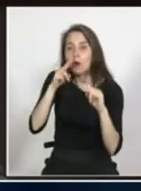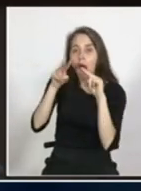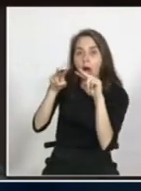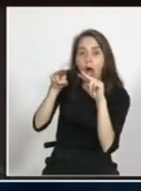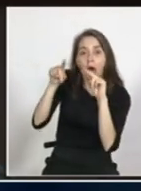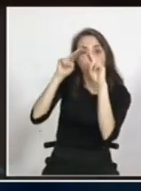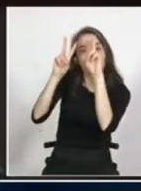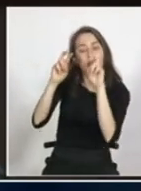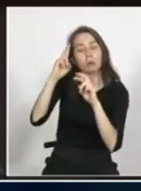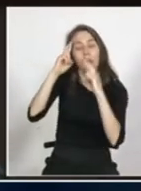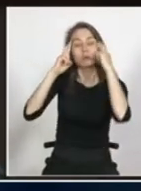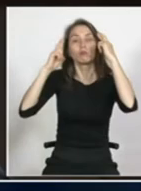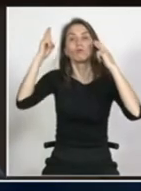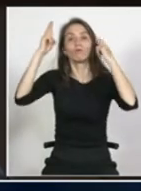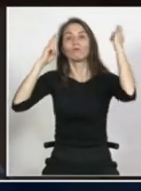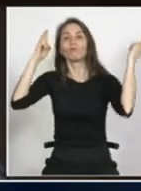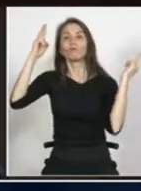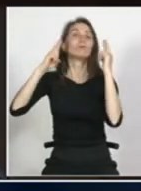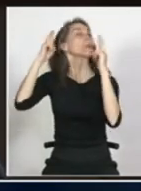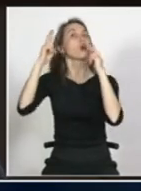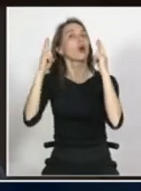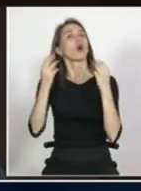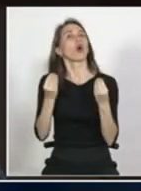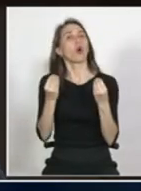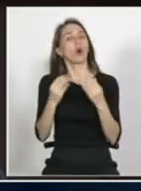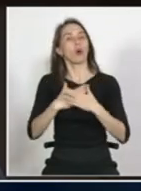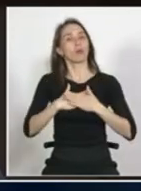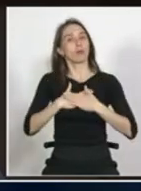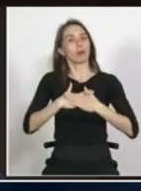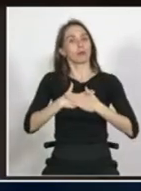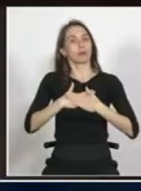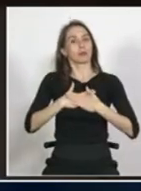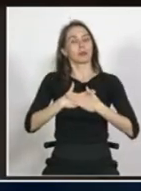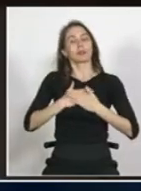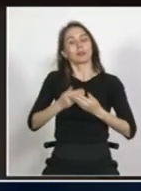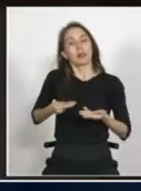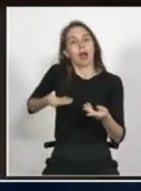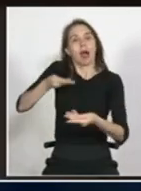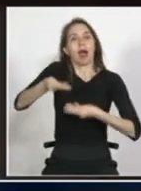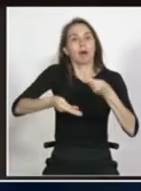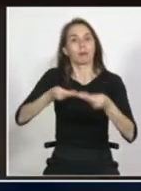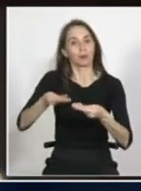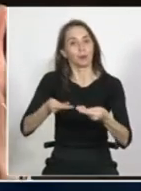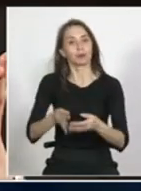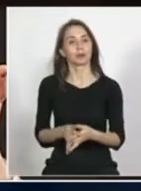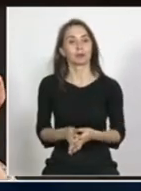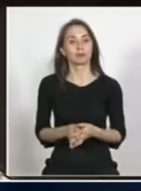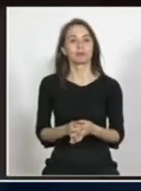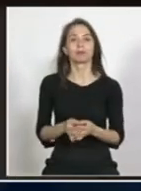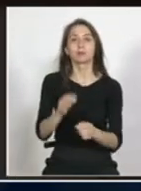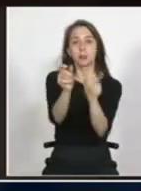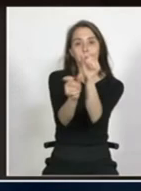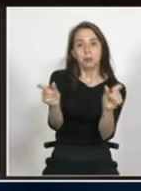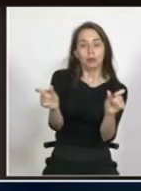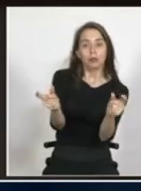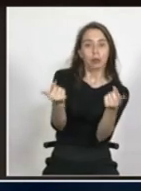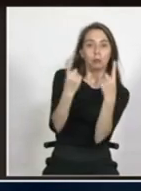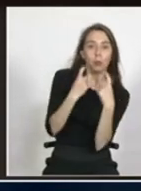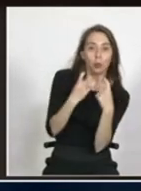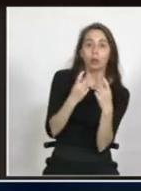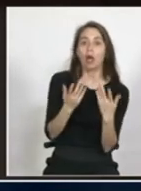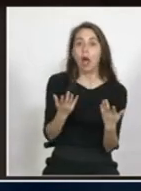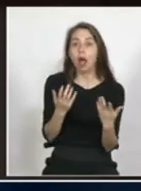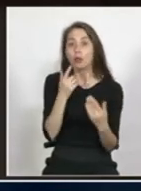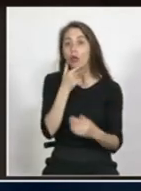reflexionar en el fondo desde de cómo aportar desde nuestra propia posición no sé si hay alguien del público que quiera hacer alguna